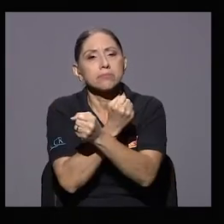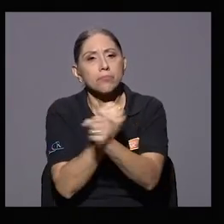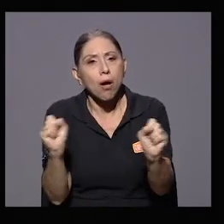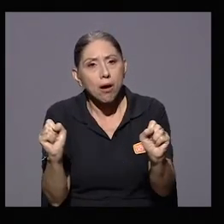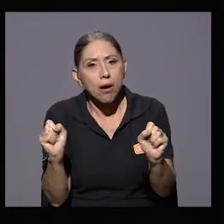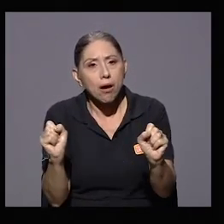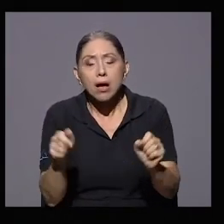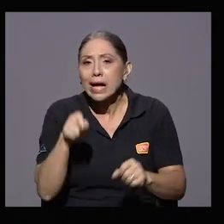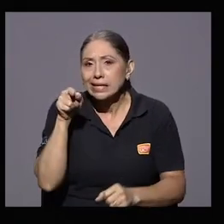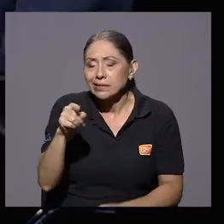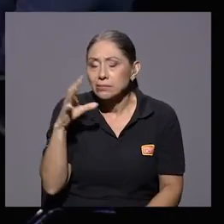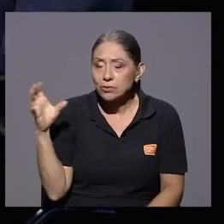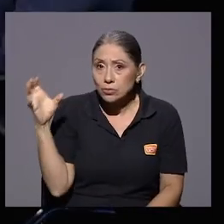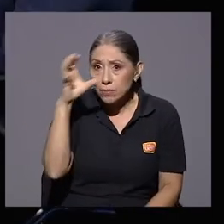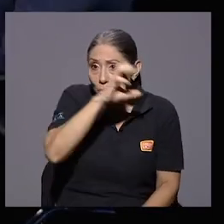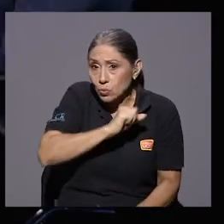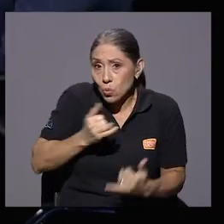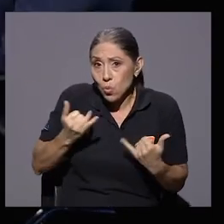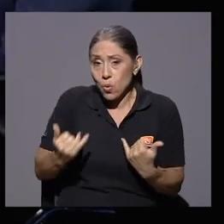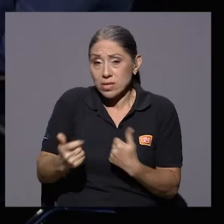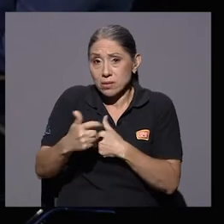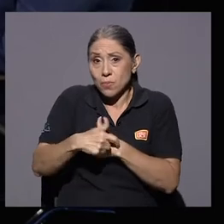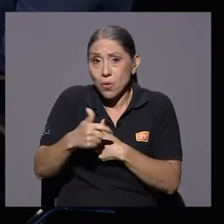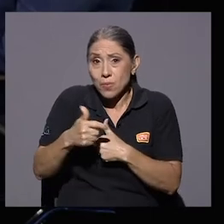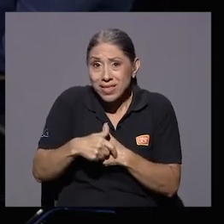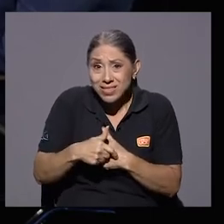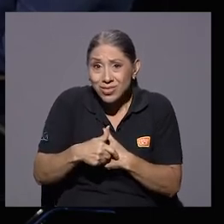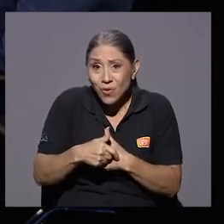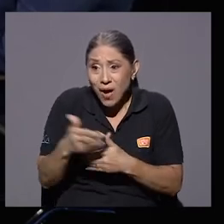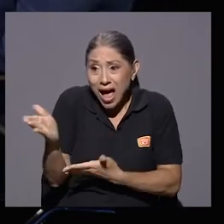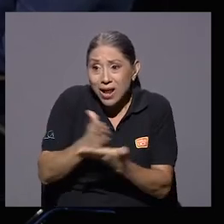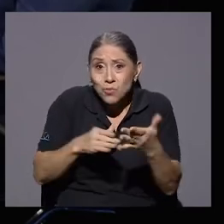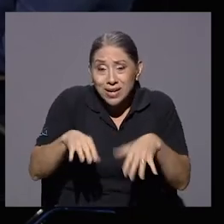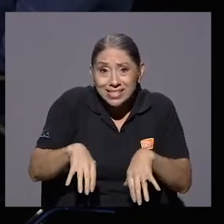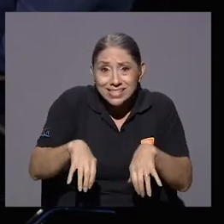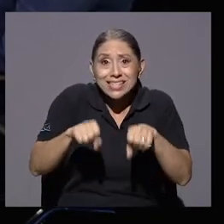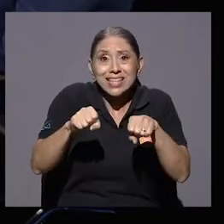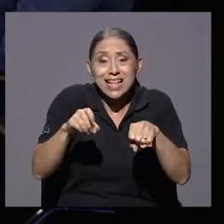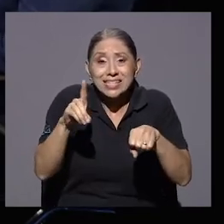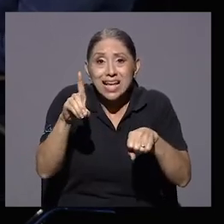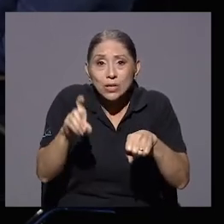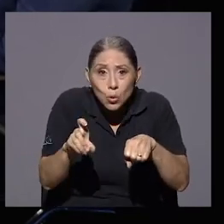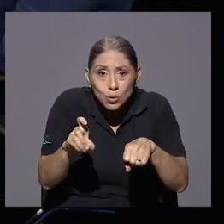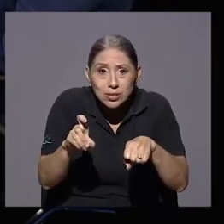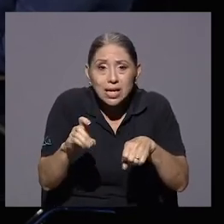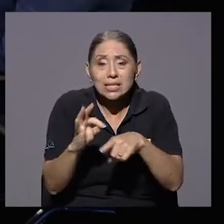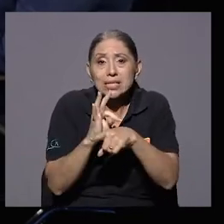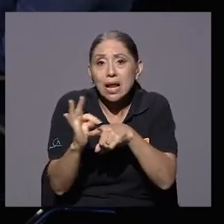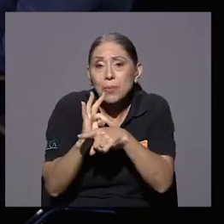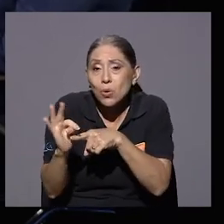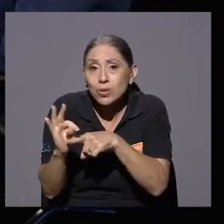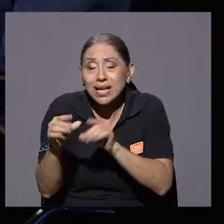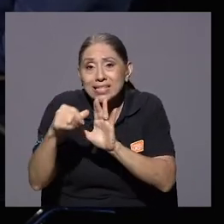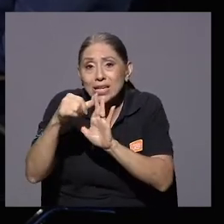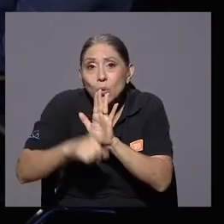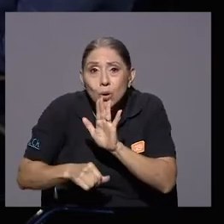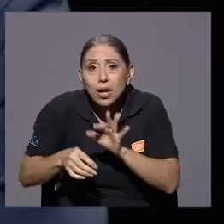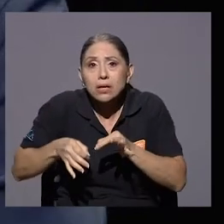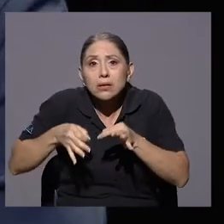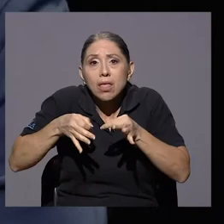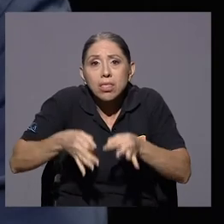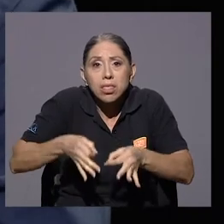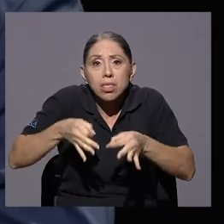Y eso se evidencia en el retraso en este momento de citas, diagnósticas, terapéuticas, quirúrgicas,